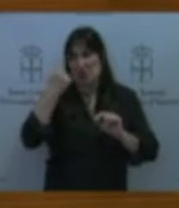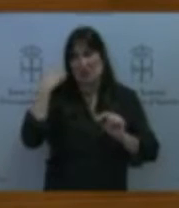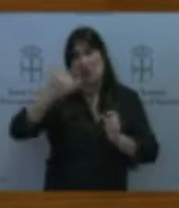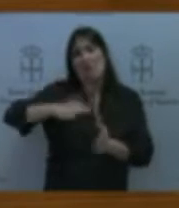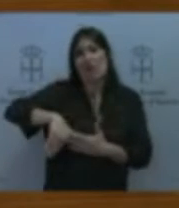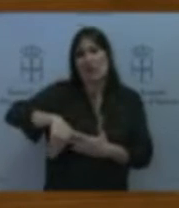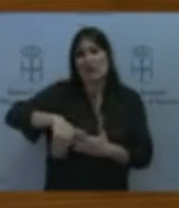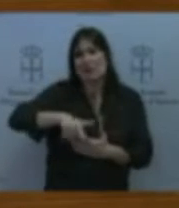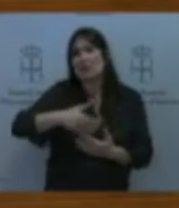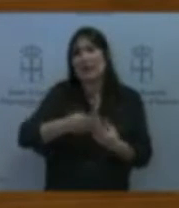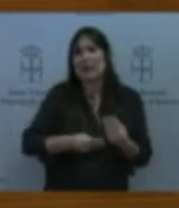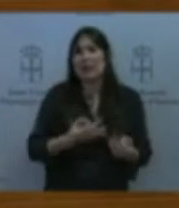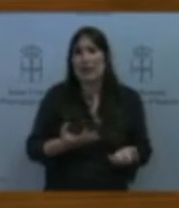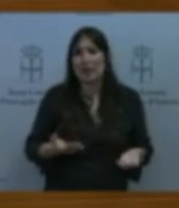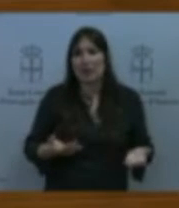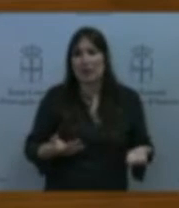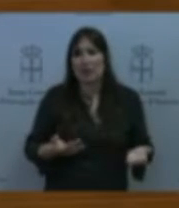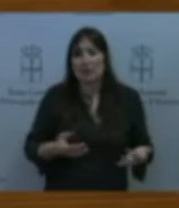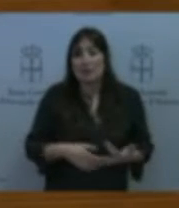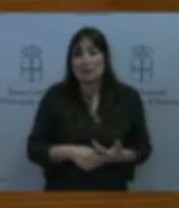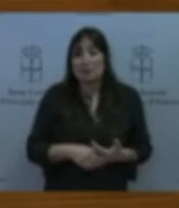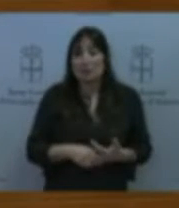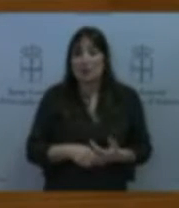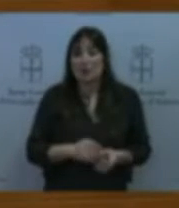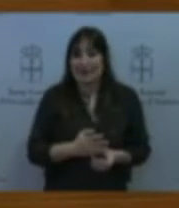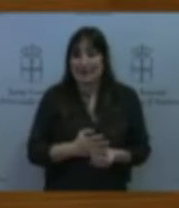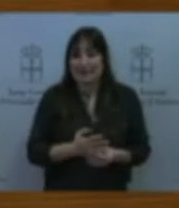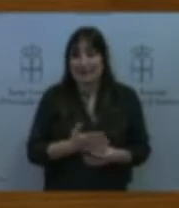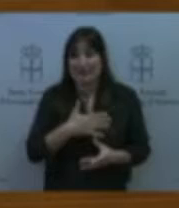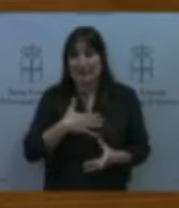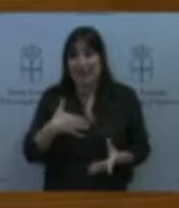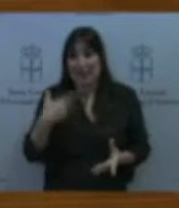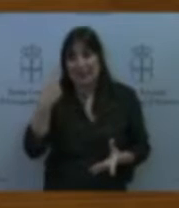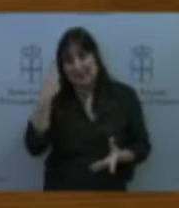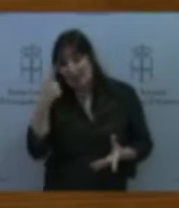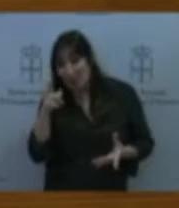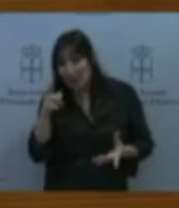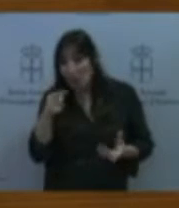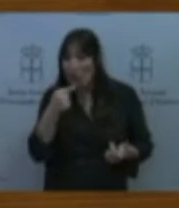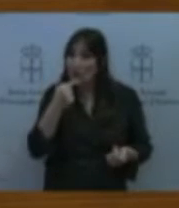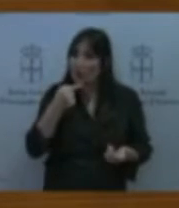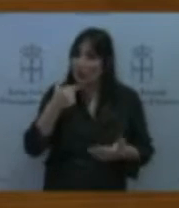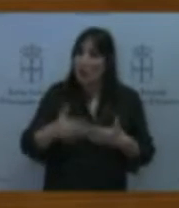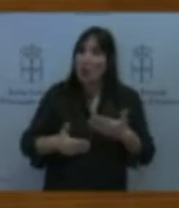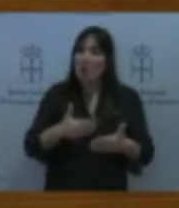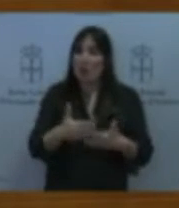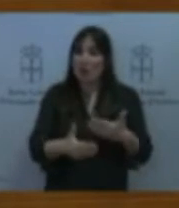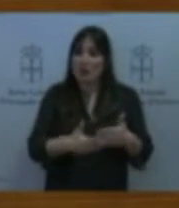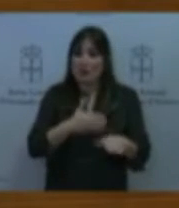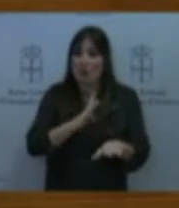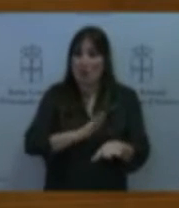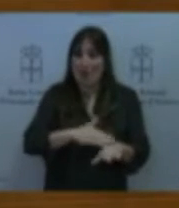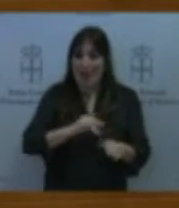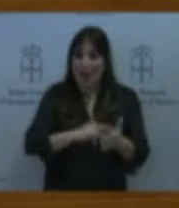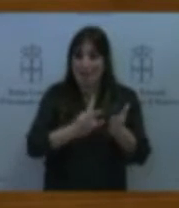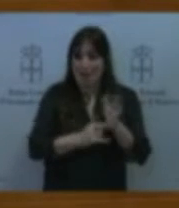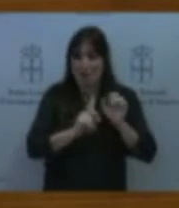pues quiso saber o quiso decir cuál es el procedimiento de aprobación de los planes de movilidad tanto del plan